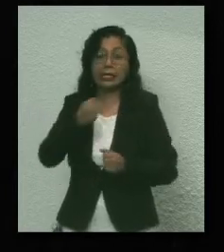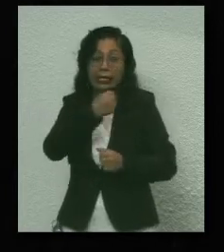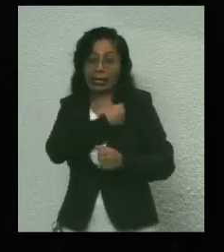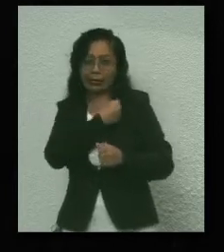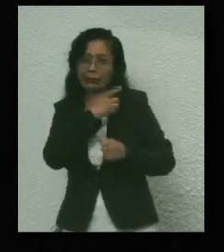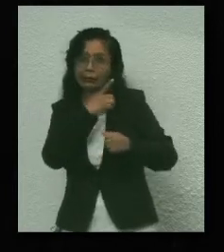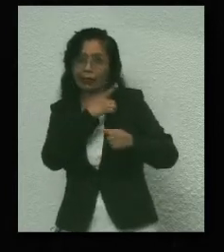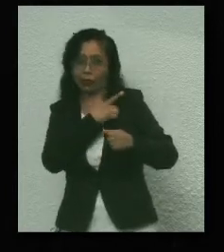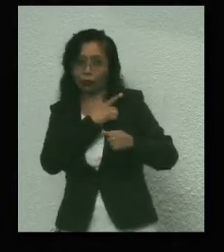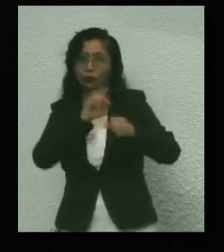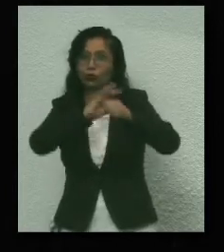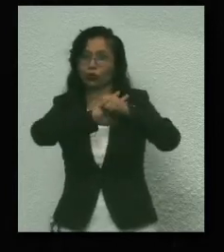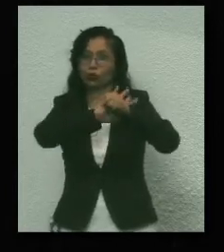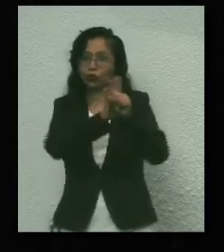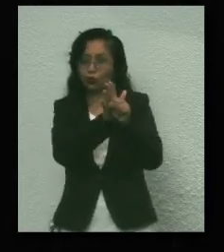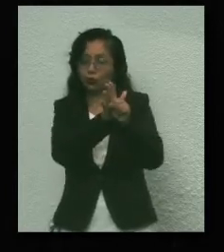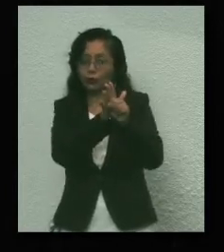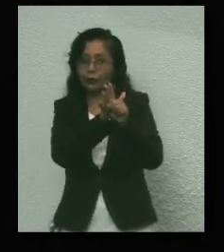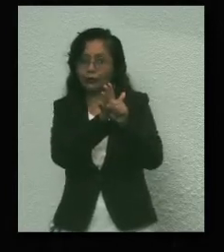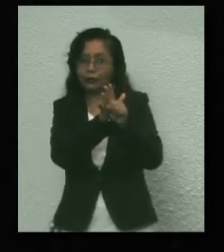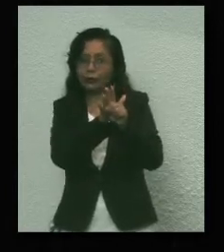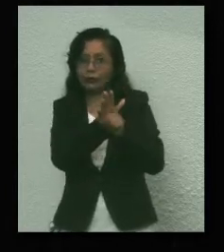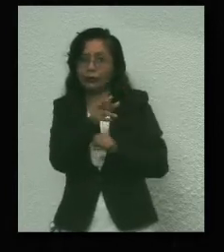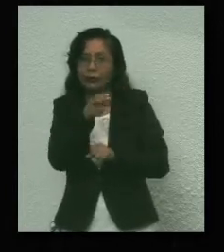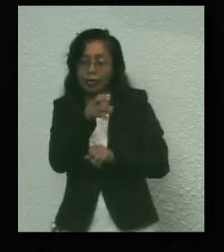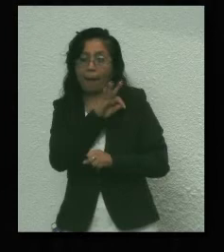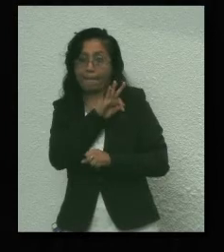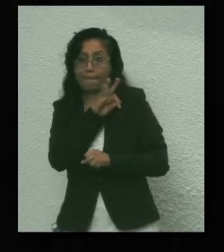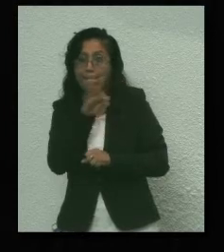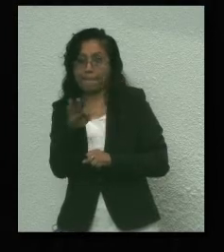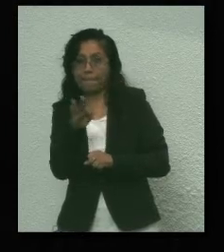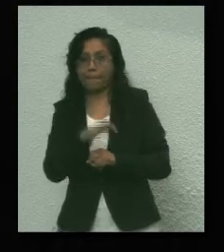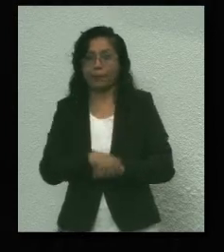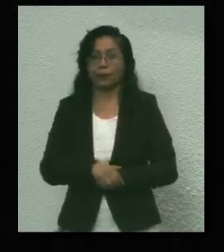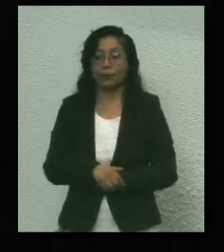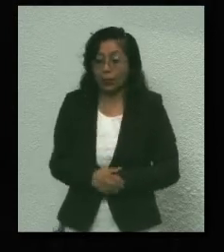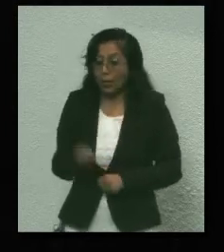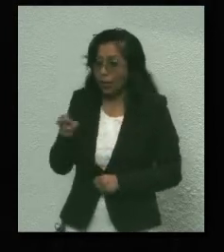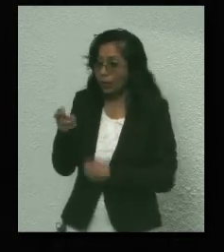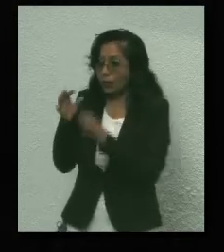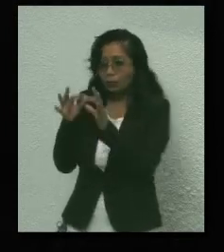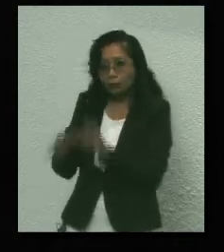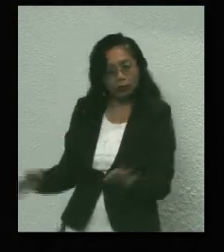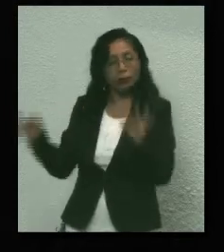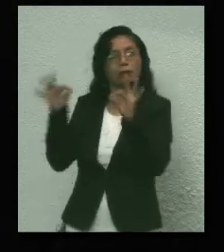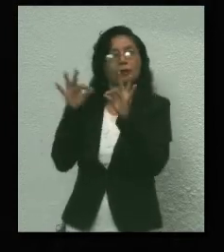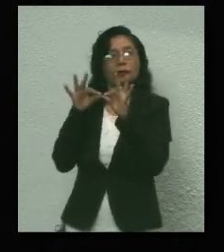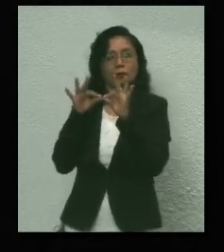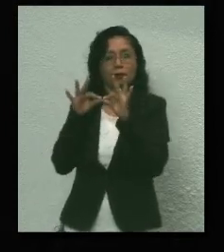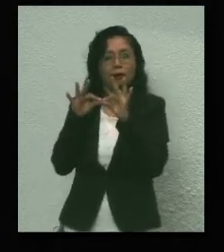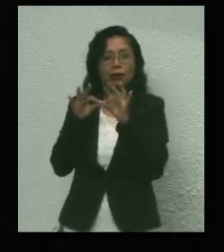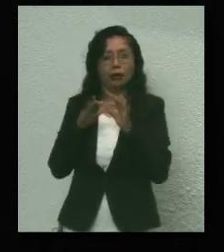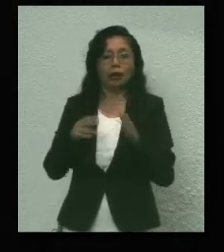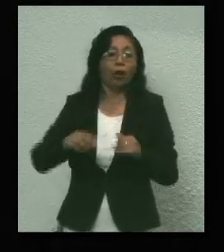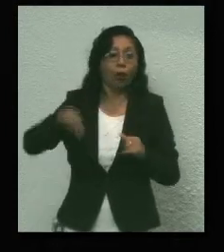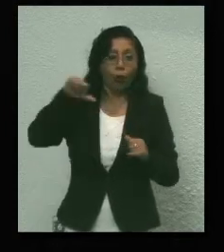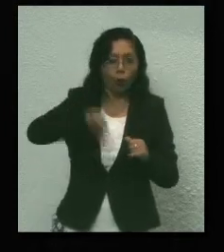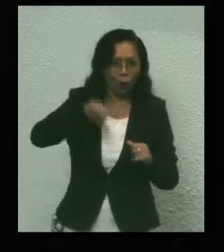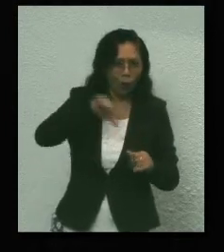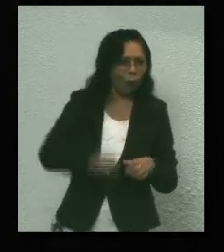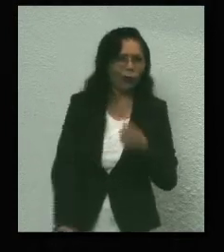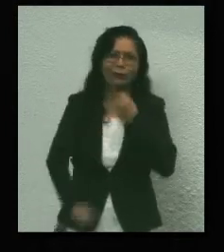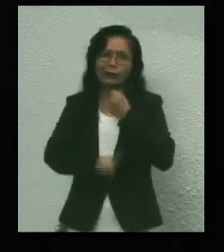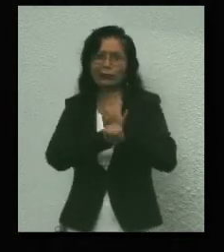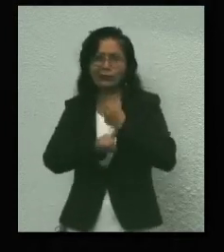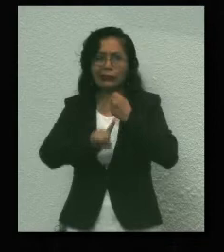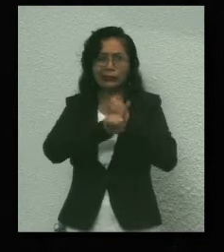inimaginable las economías mundiales. La relevancia que tiene esto es enorme. En estos momentos de crisis, en